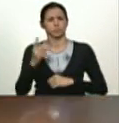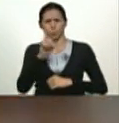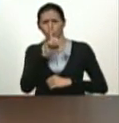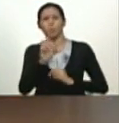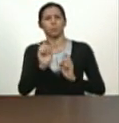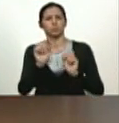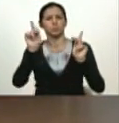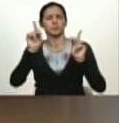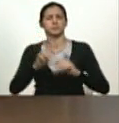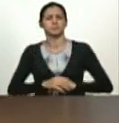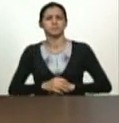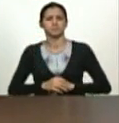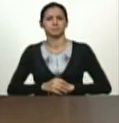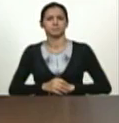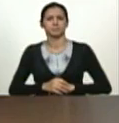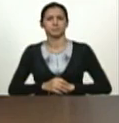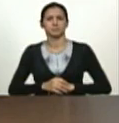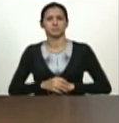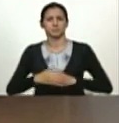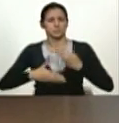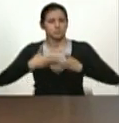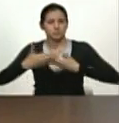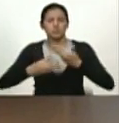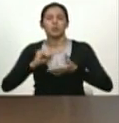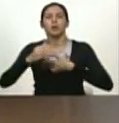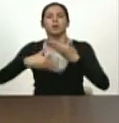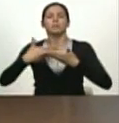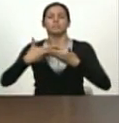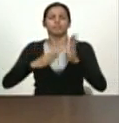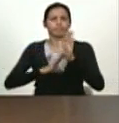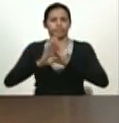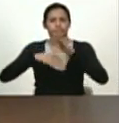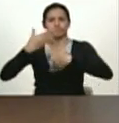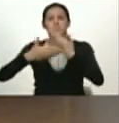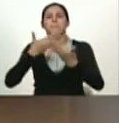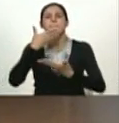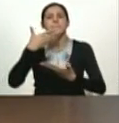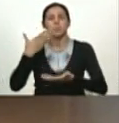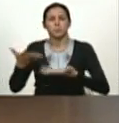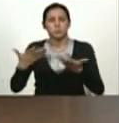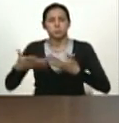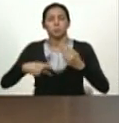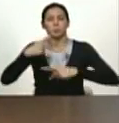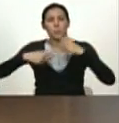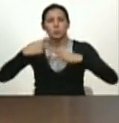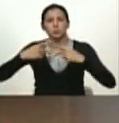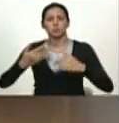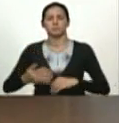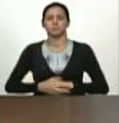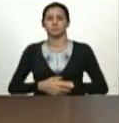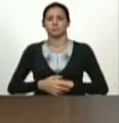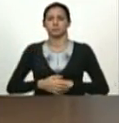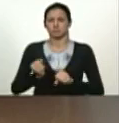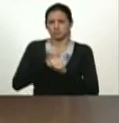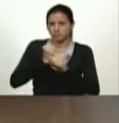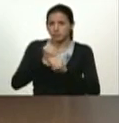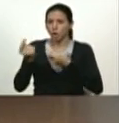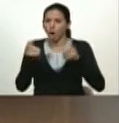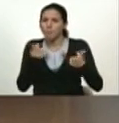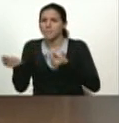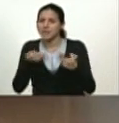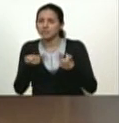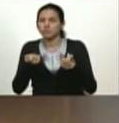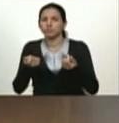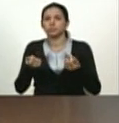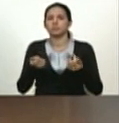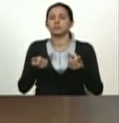para reconstruir el metabolismo para construir un metabolismo virtuoso de los procesos productivos distributivos comercializadores de